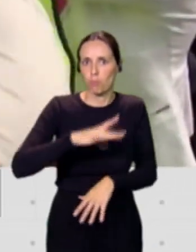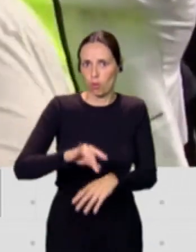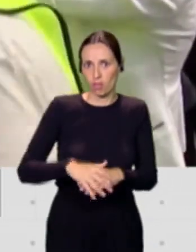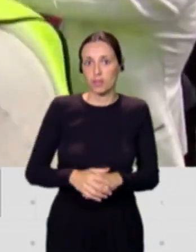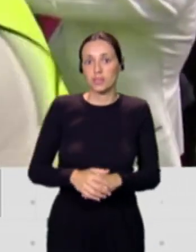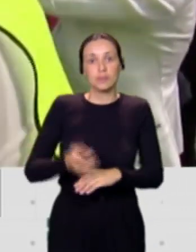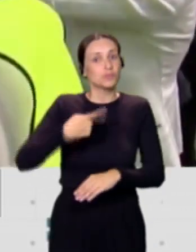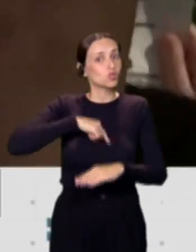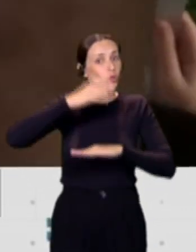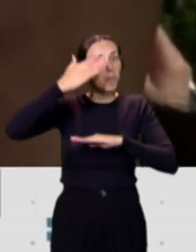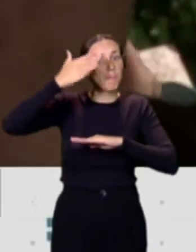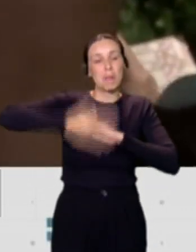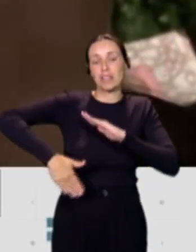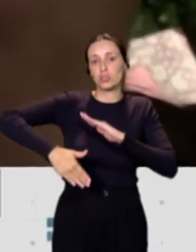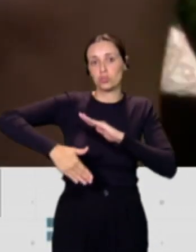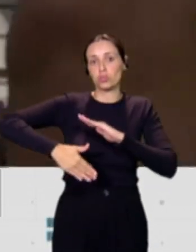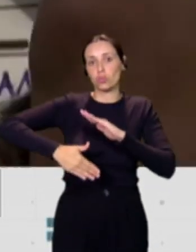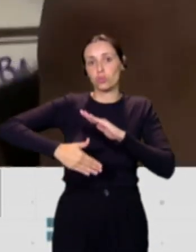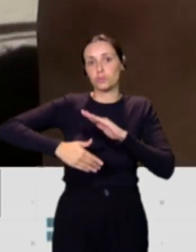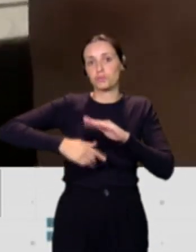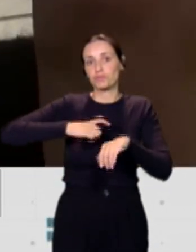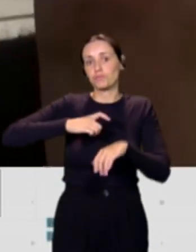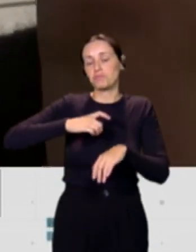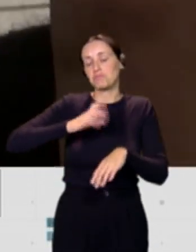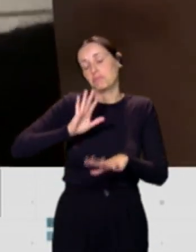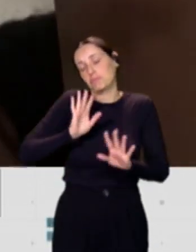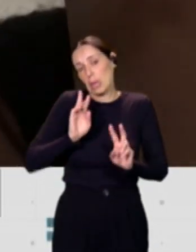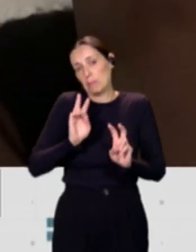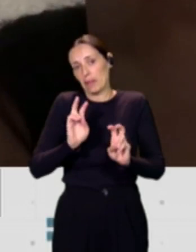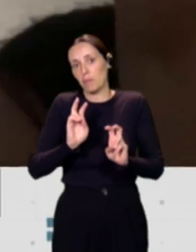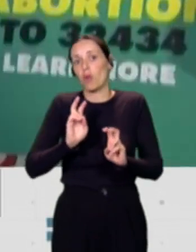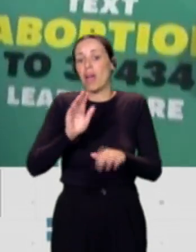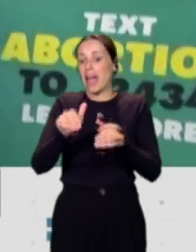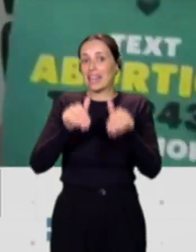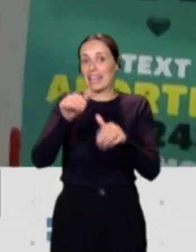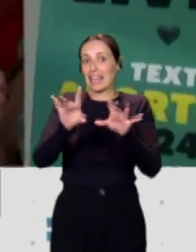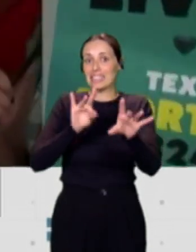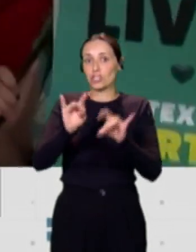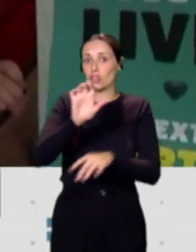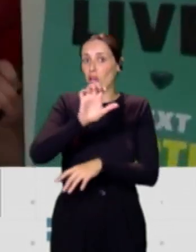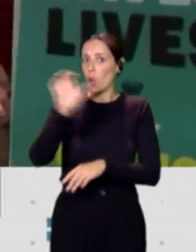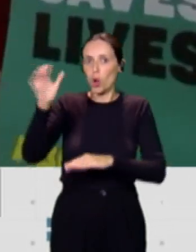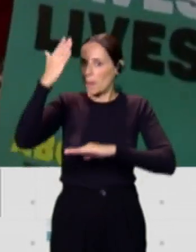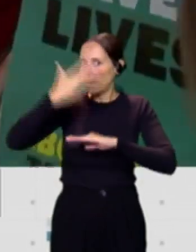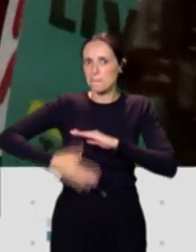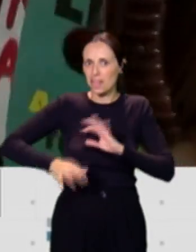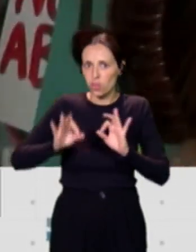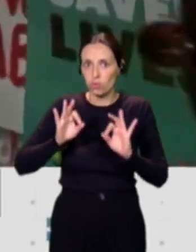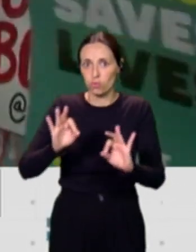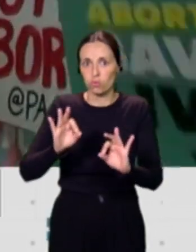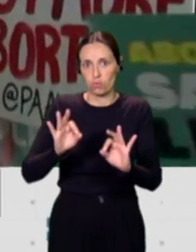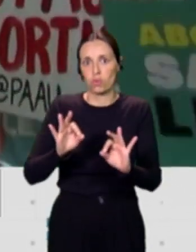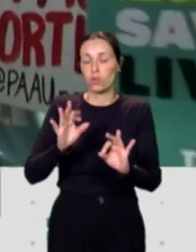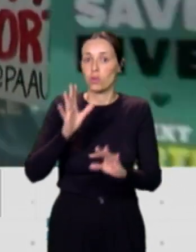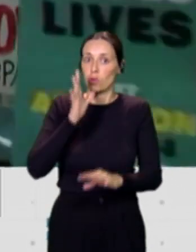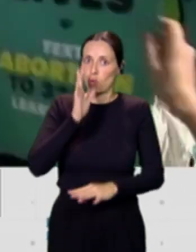plazo límite en principio las elecciones europeas precisamente por la